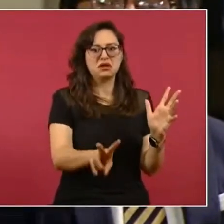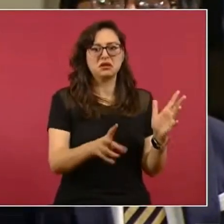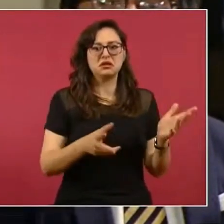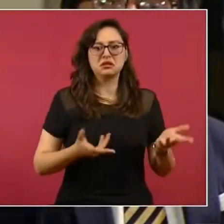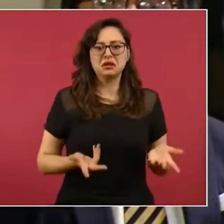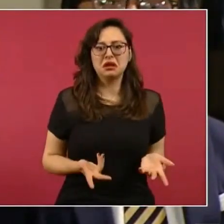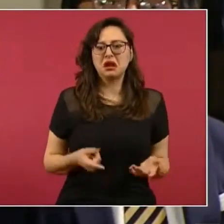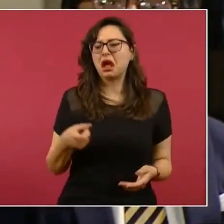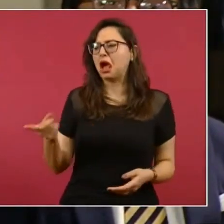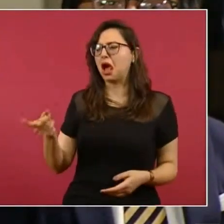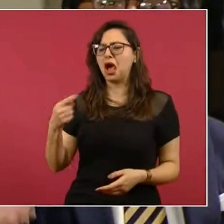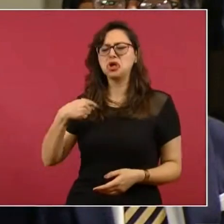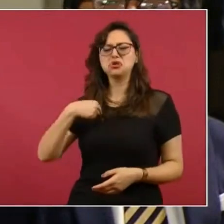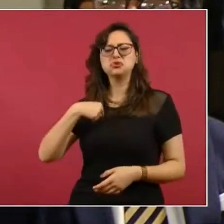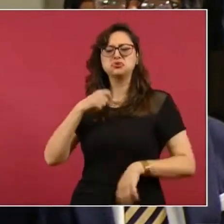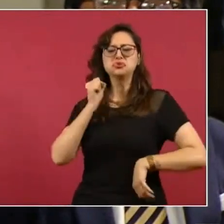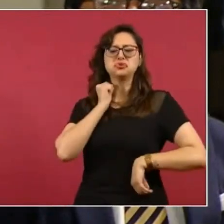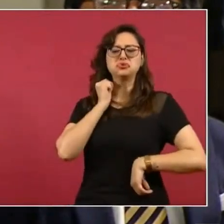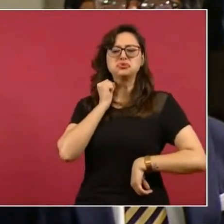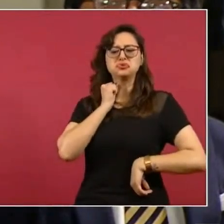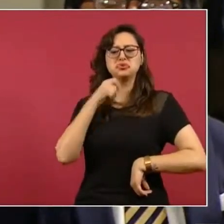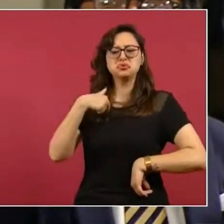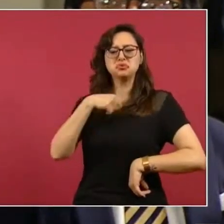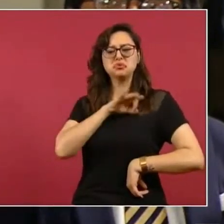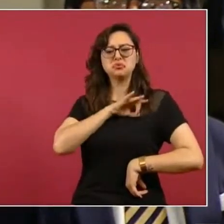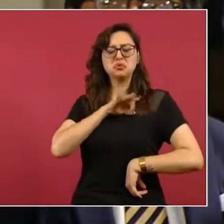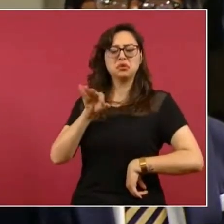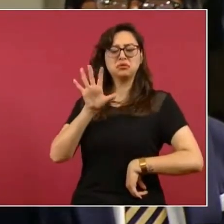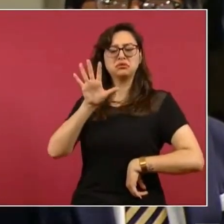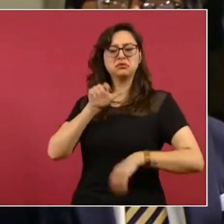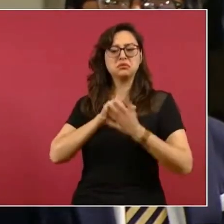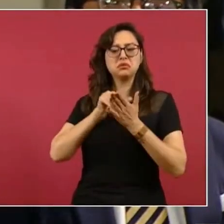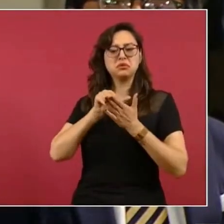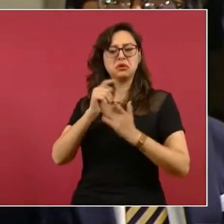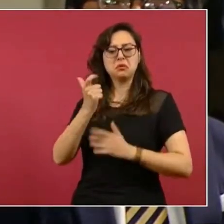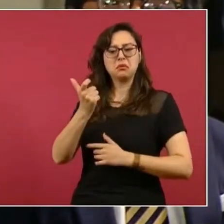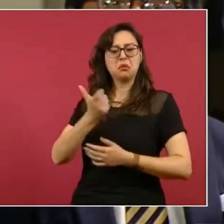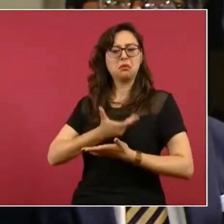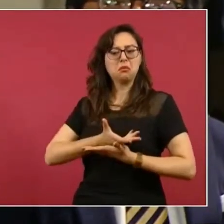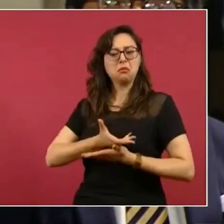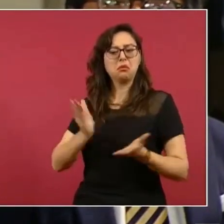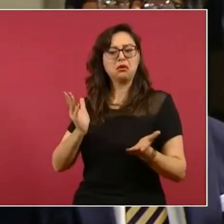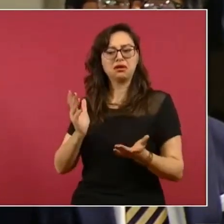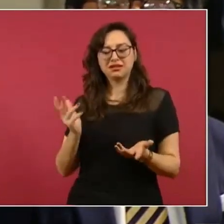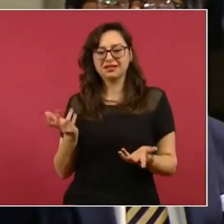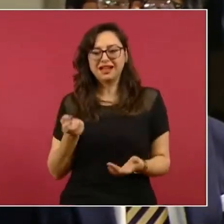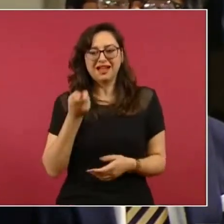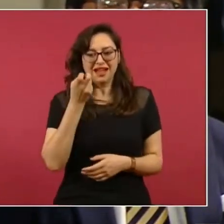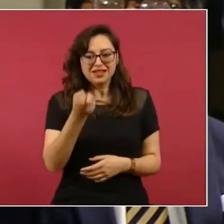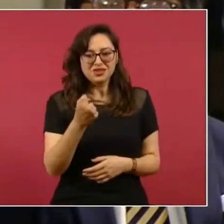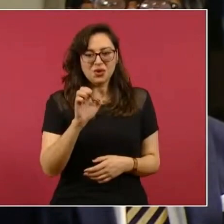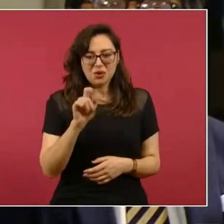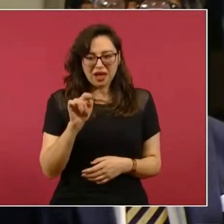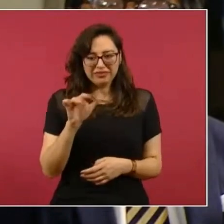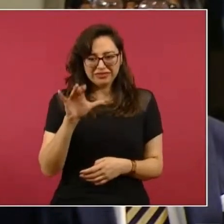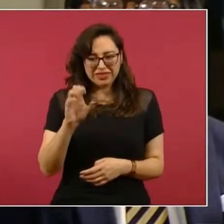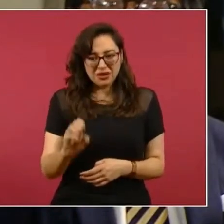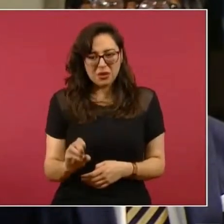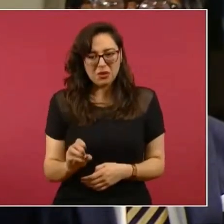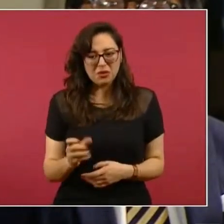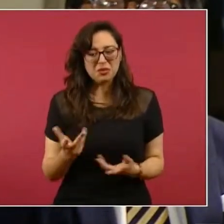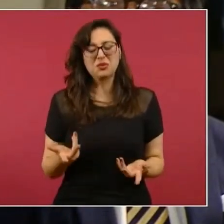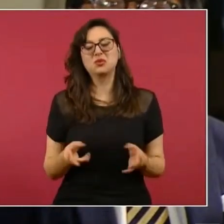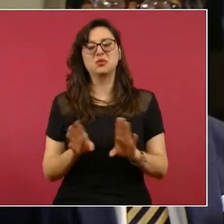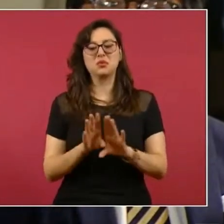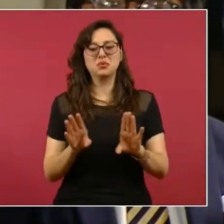cinco millones de pesos. Y además voy a regalar los libros, pero pues es de mi autoría. ¿Eso es ético, presidente, junto con lo otro? Y yo